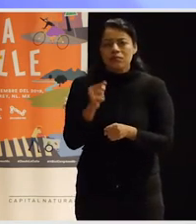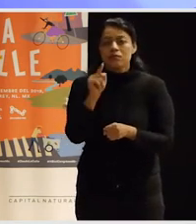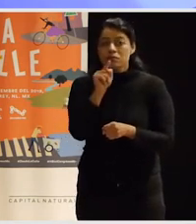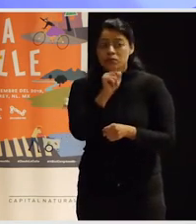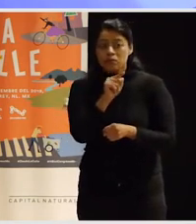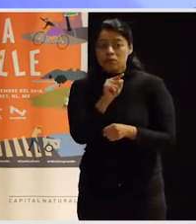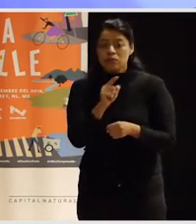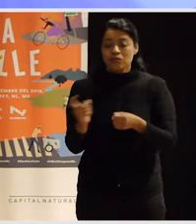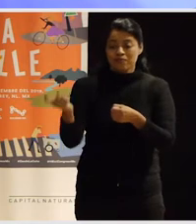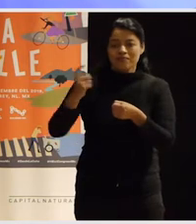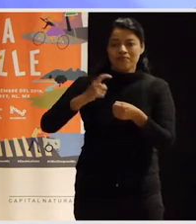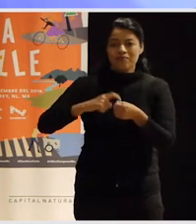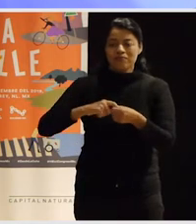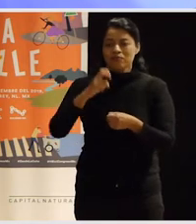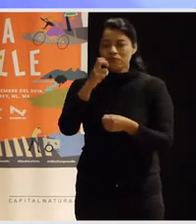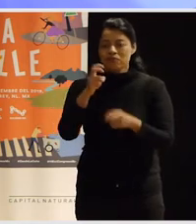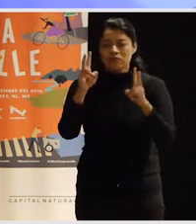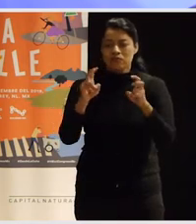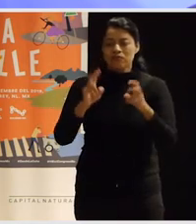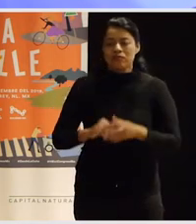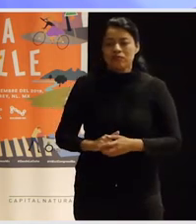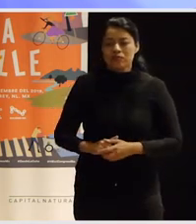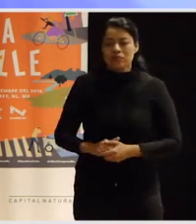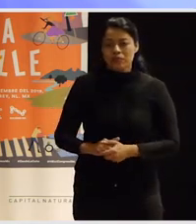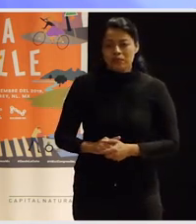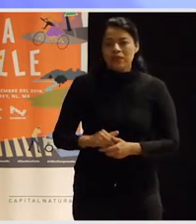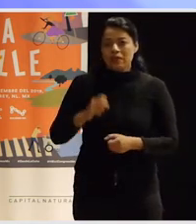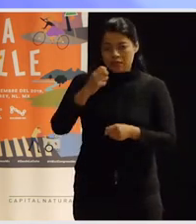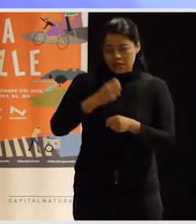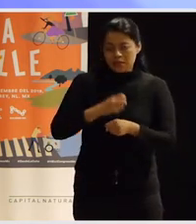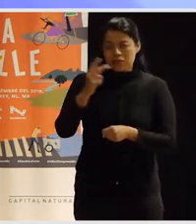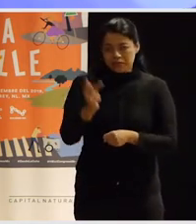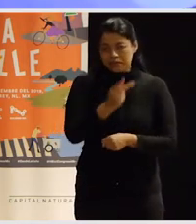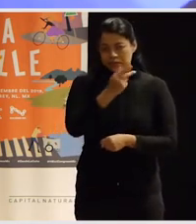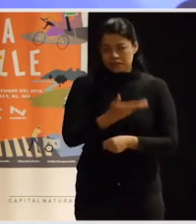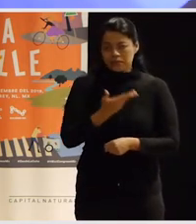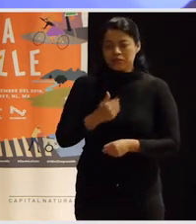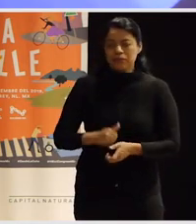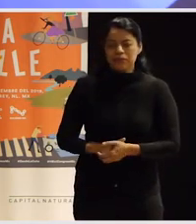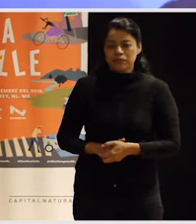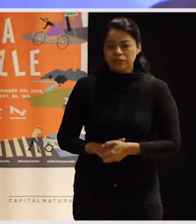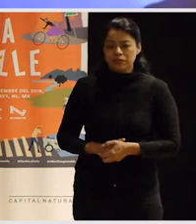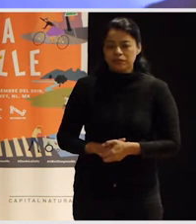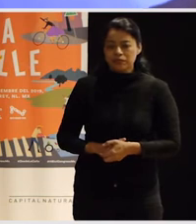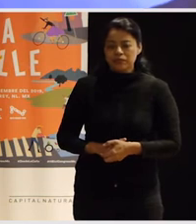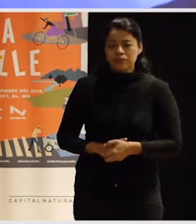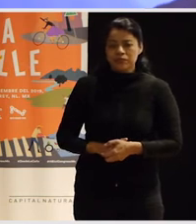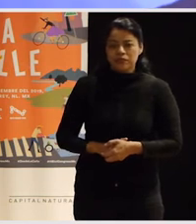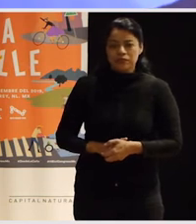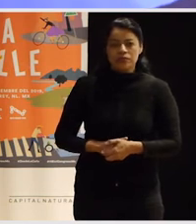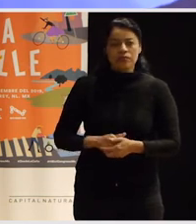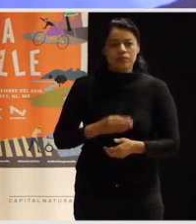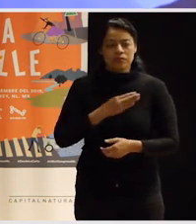involucraste con esto. Entonces, esa sería nuestra primera pregunta para ti. Ok,